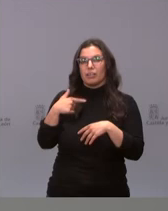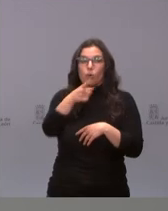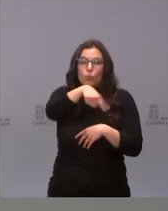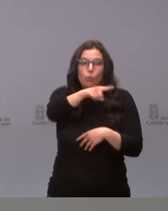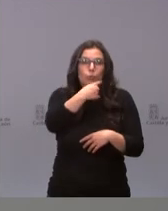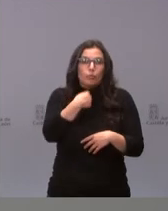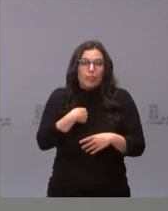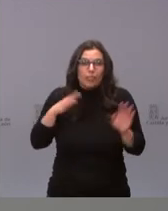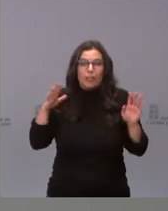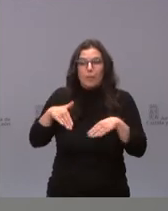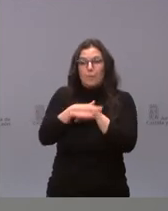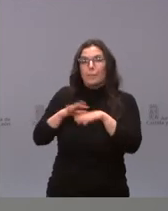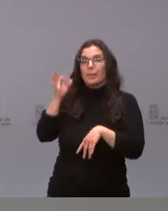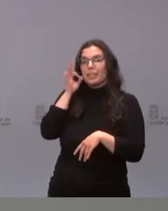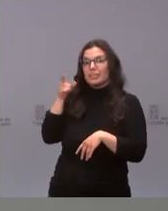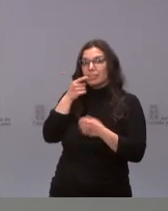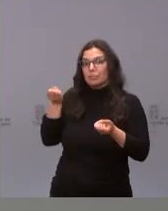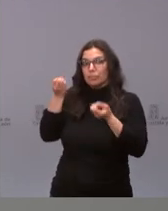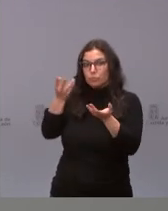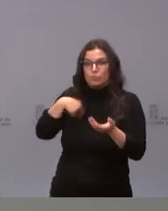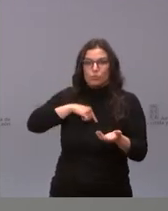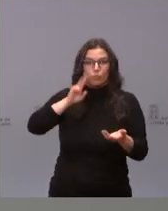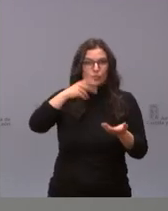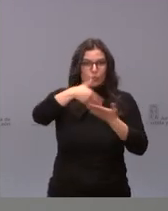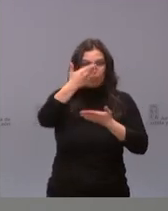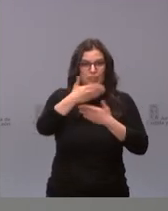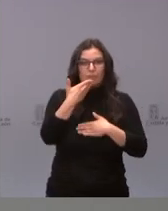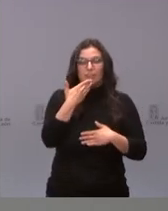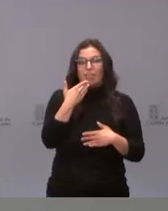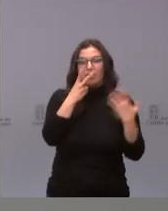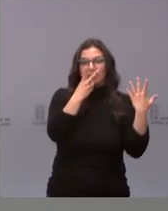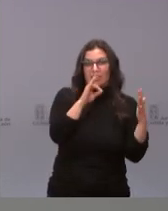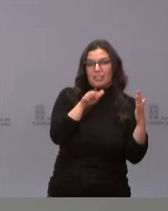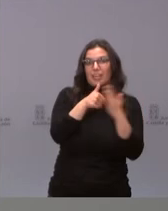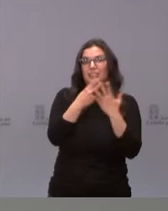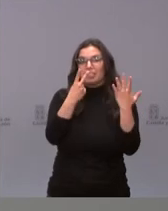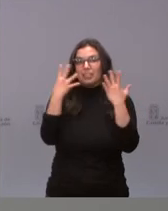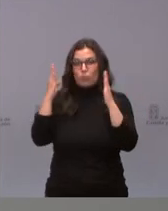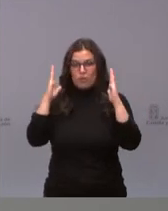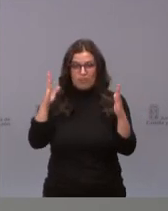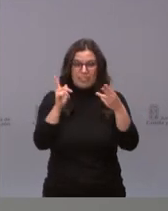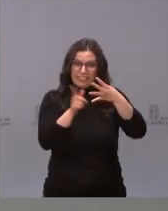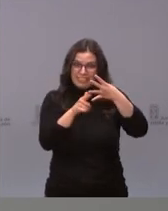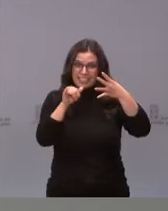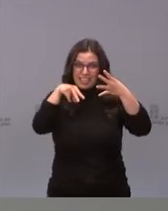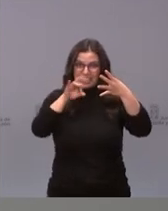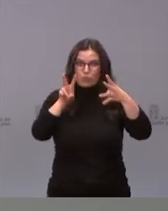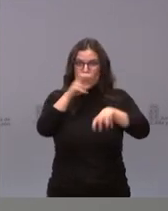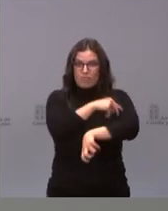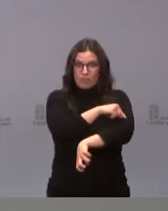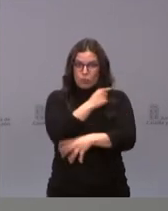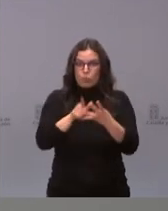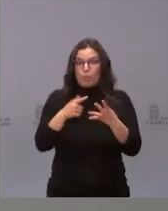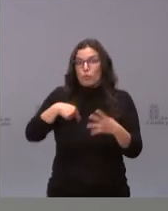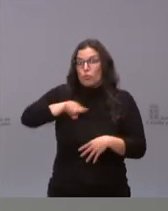dicen que ha hecho la ministra y que hemos visto en la prensa de 70 a 79 años es algo que no hemos debatido, que yo sepa, desde luego en